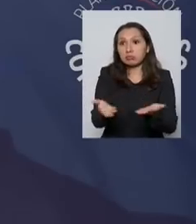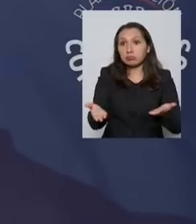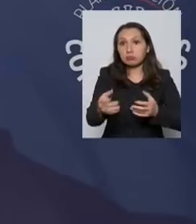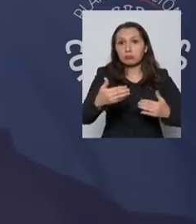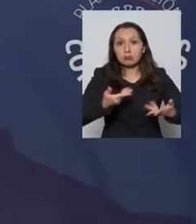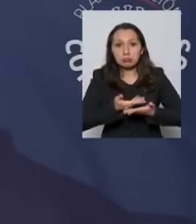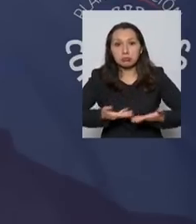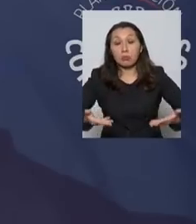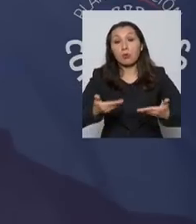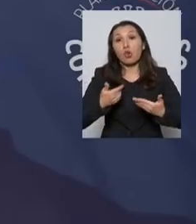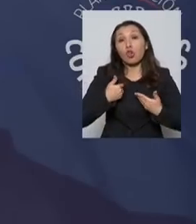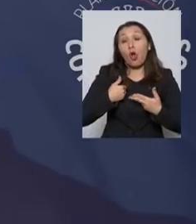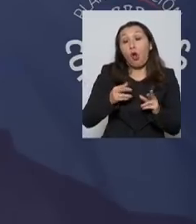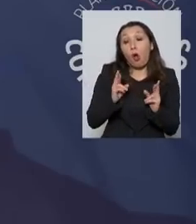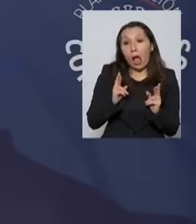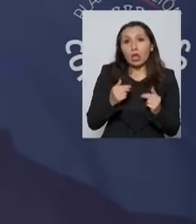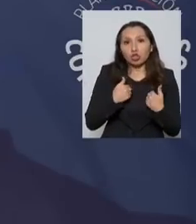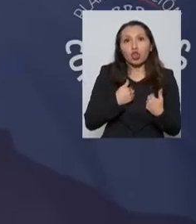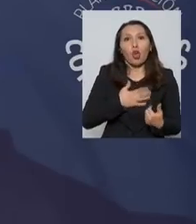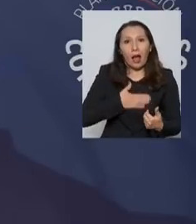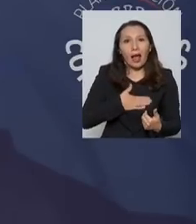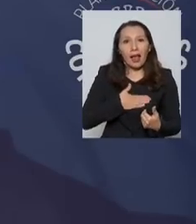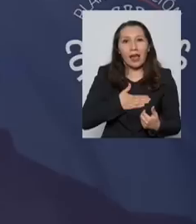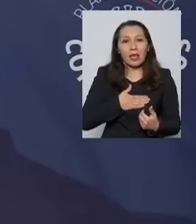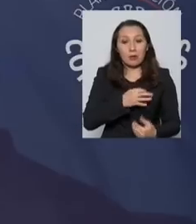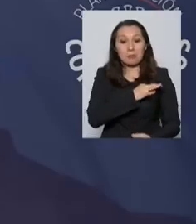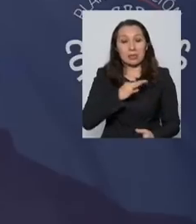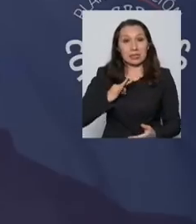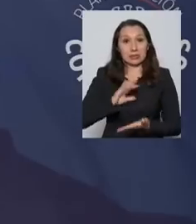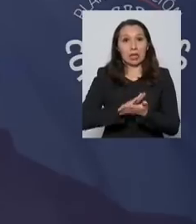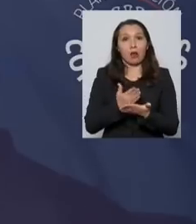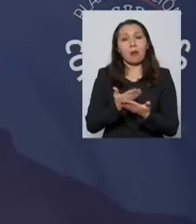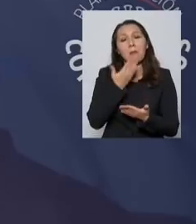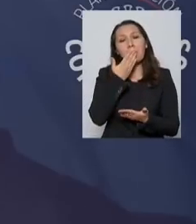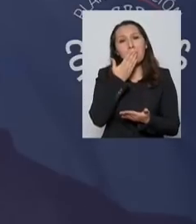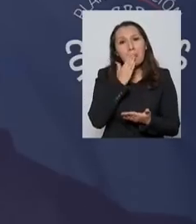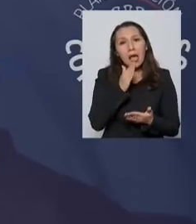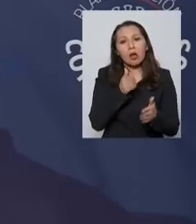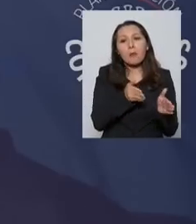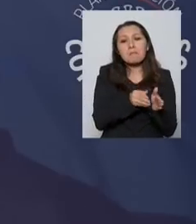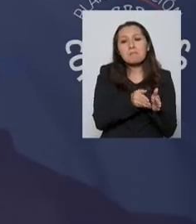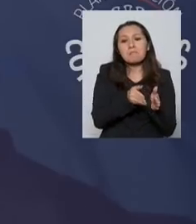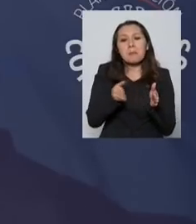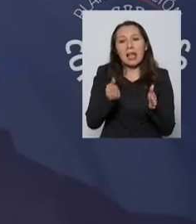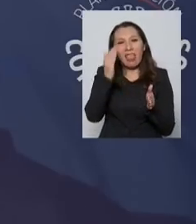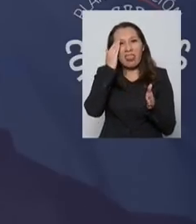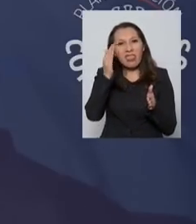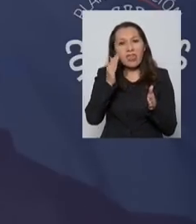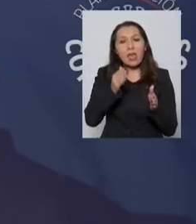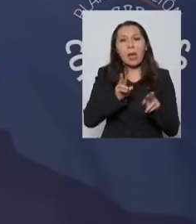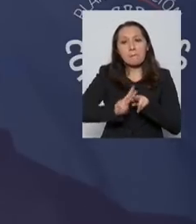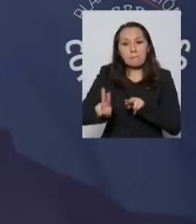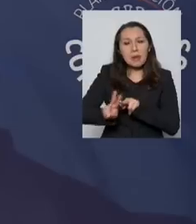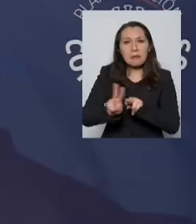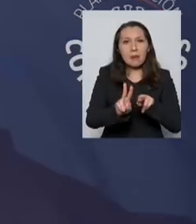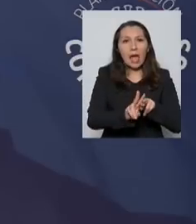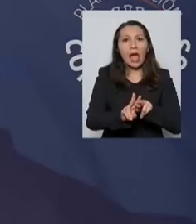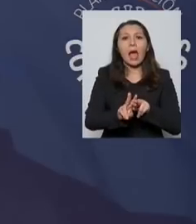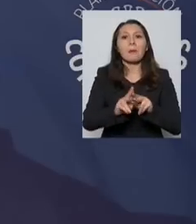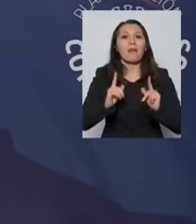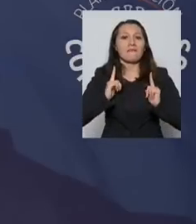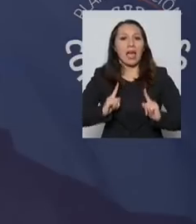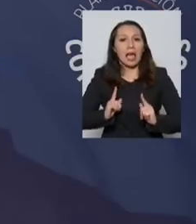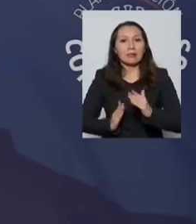Evidentemente yo hubiera anhelado, como ministro de Salud, haber tenido unos días más de preparación para